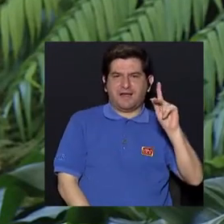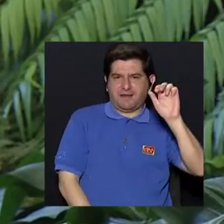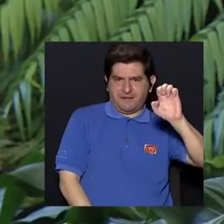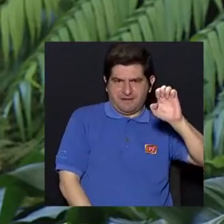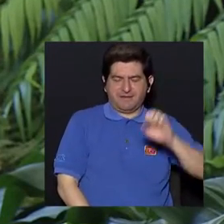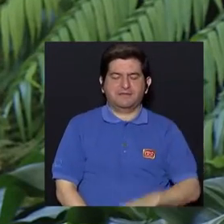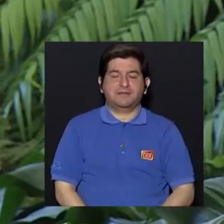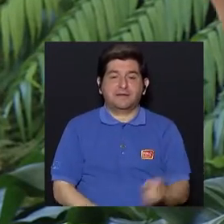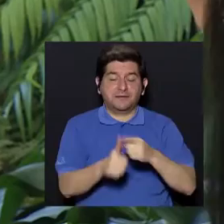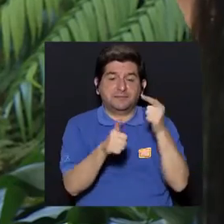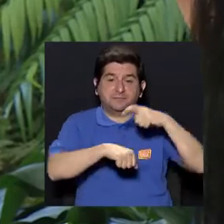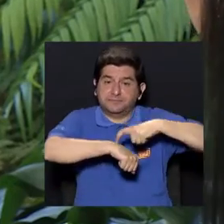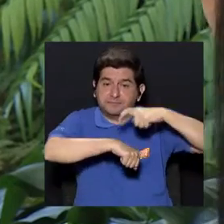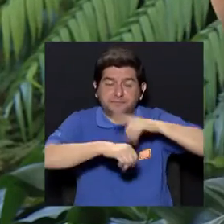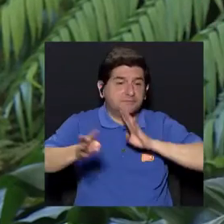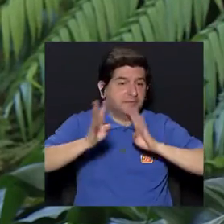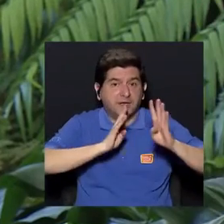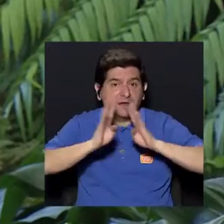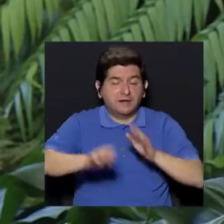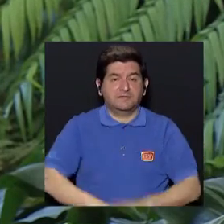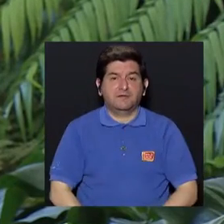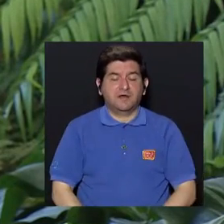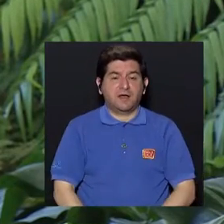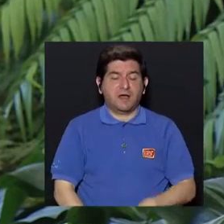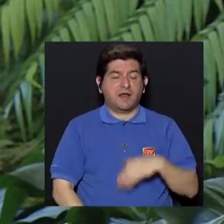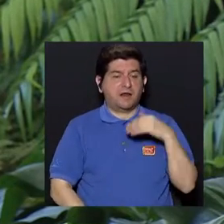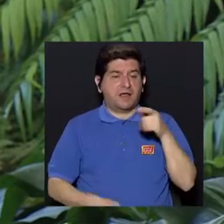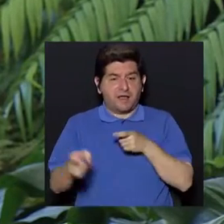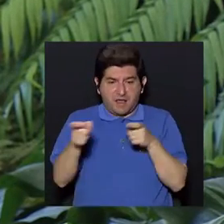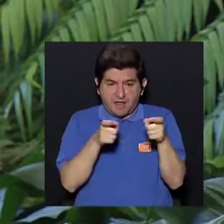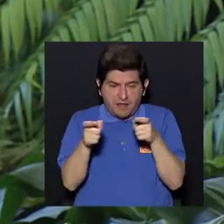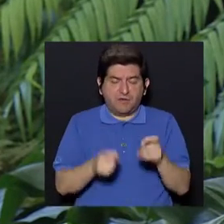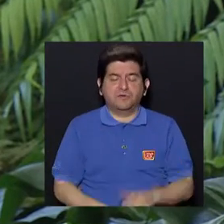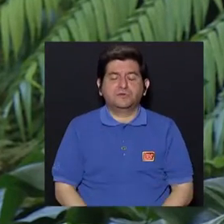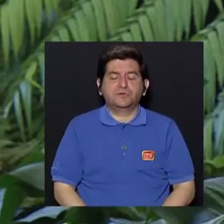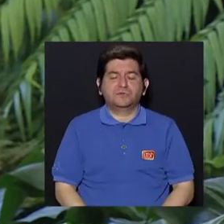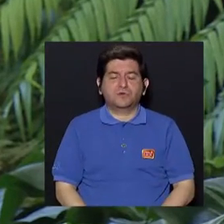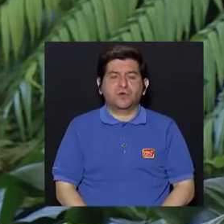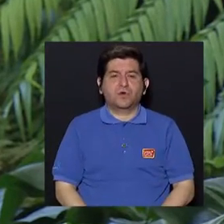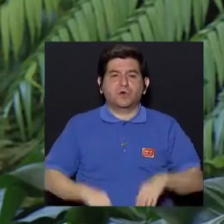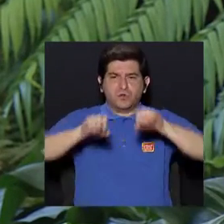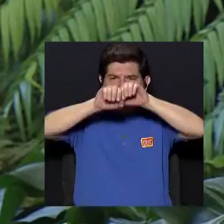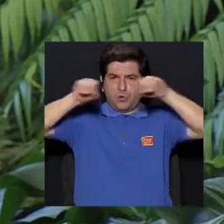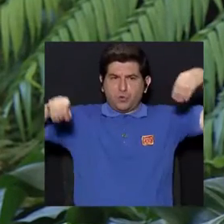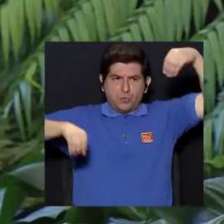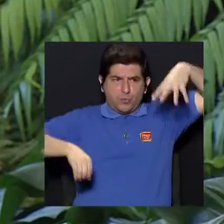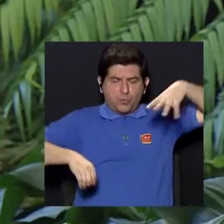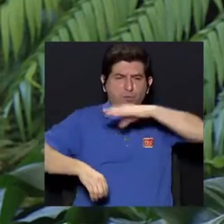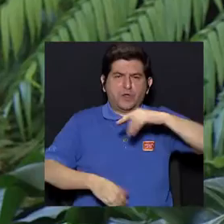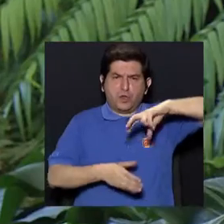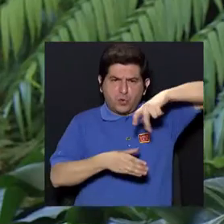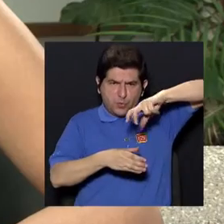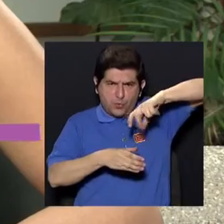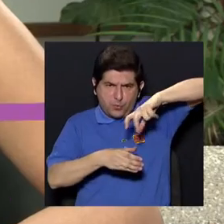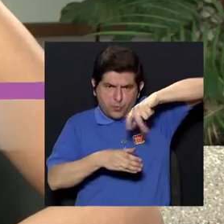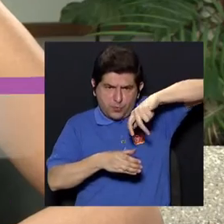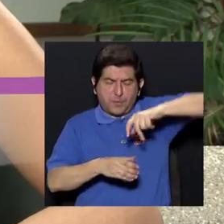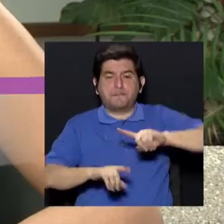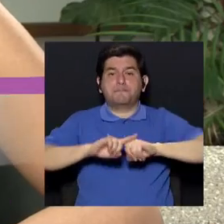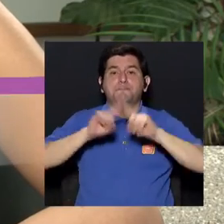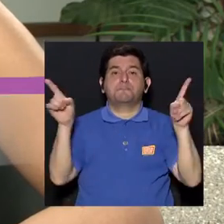En el primer segmento estábamos conversando sobre el manejo de los bombillos, los florecentes específicamente,